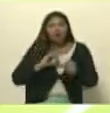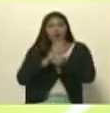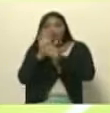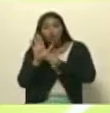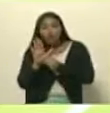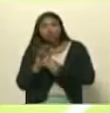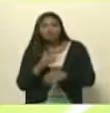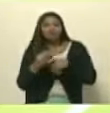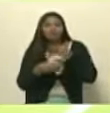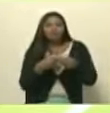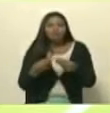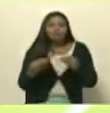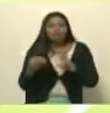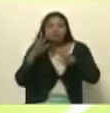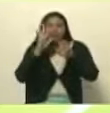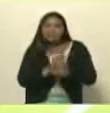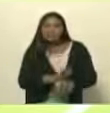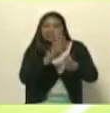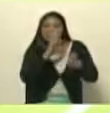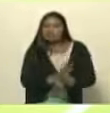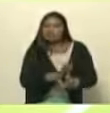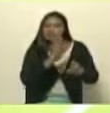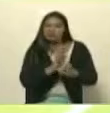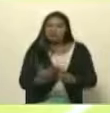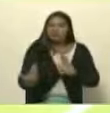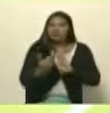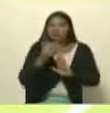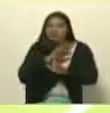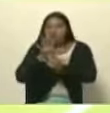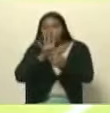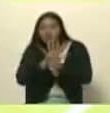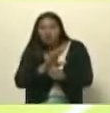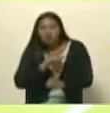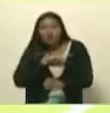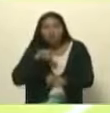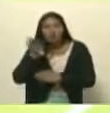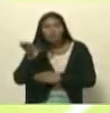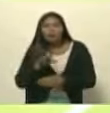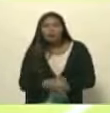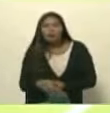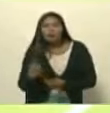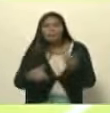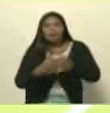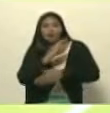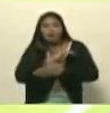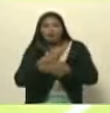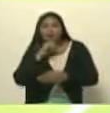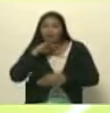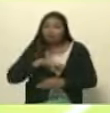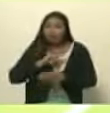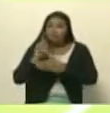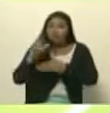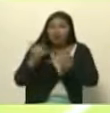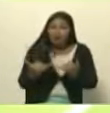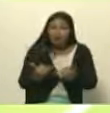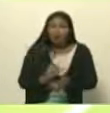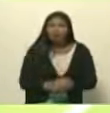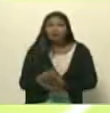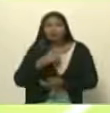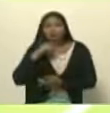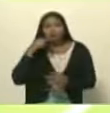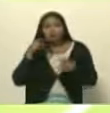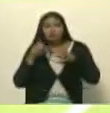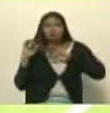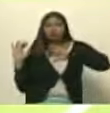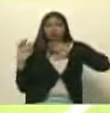con el acoso y la persecución en contra de nuestra patria más fuerte que haya vivido la historia republicana y aquí está este